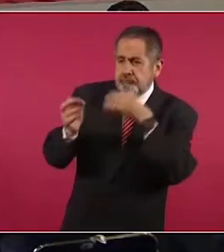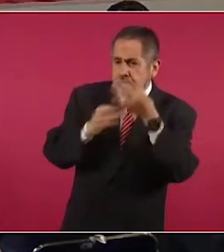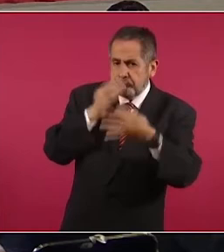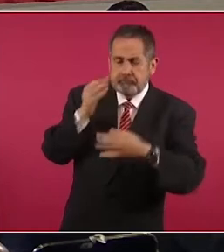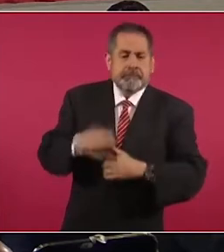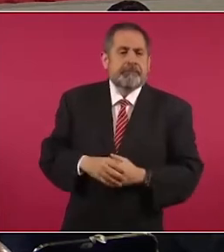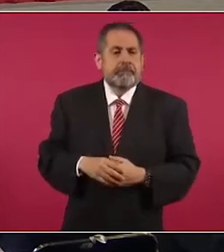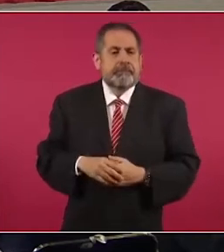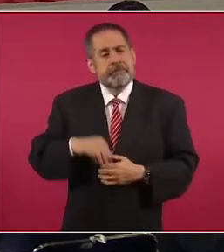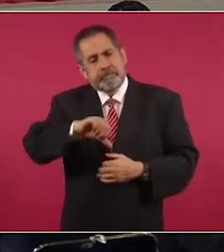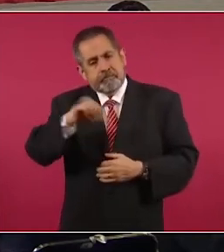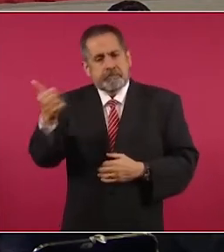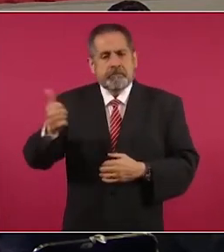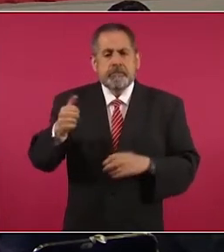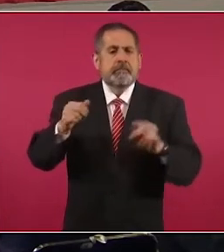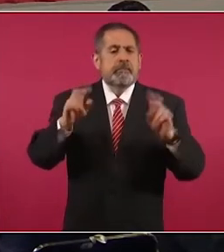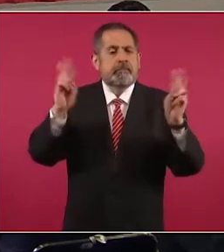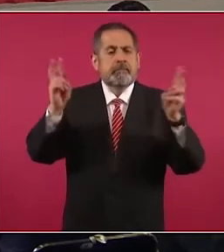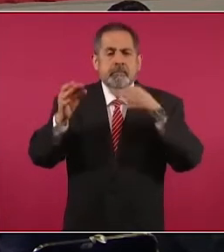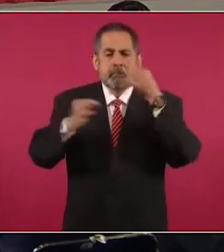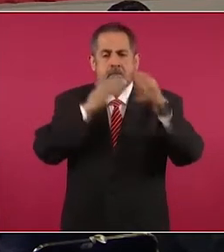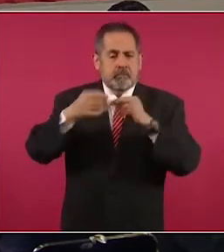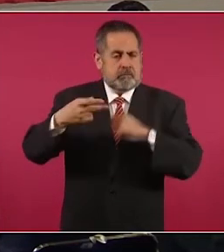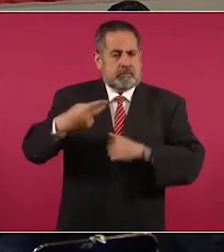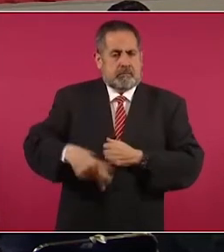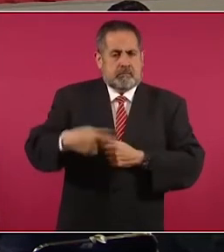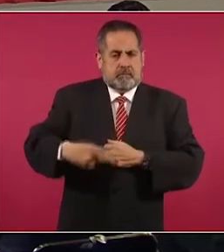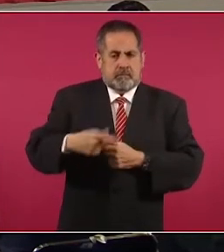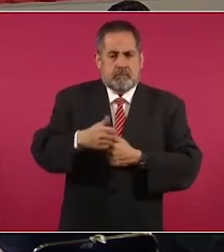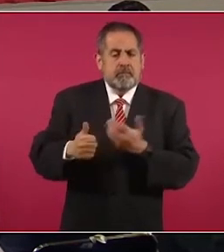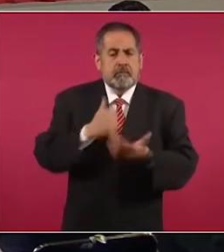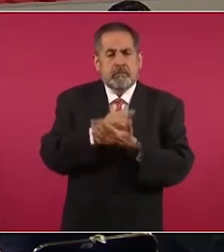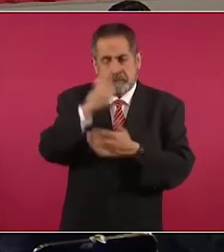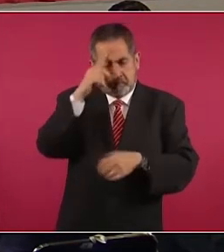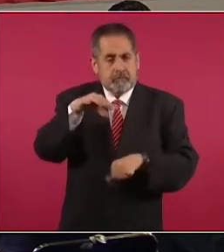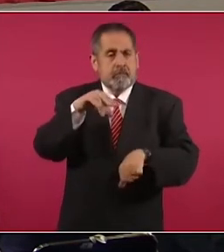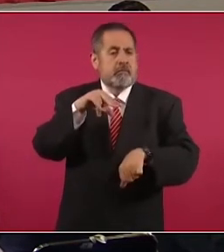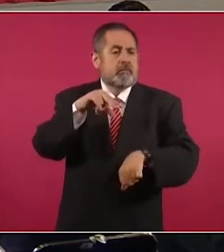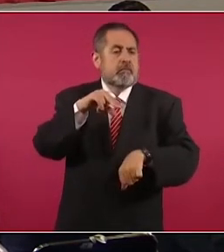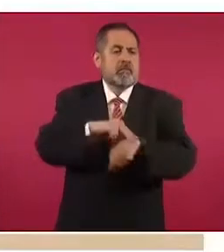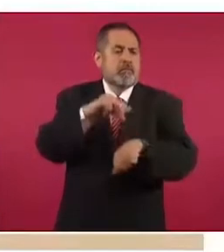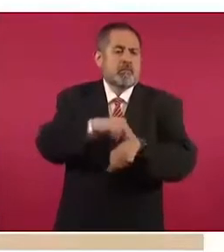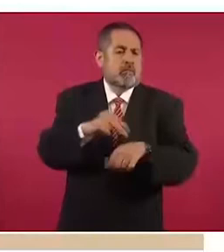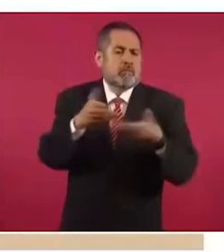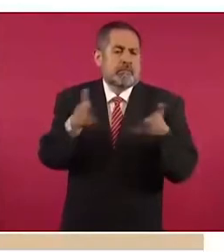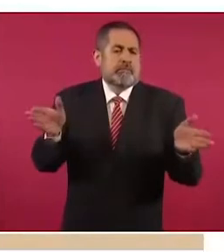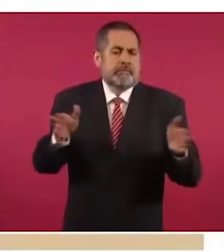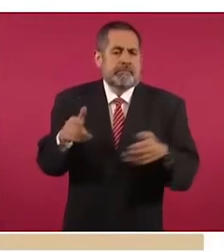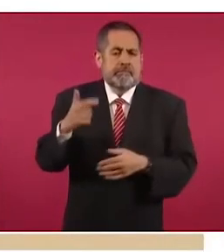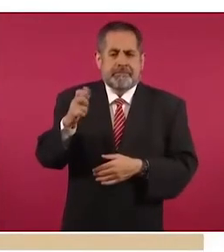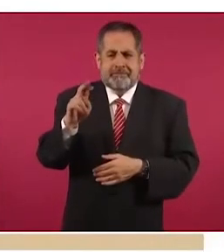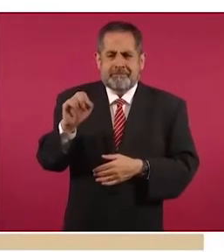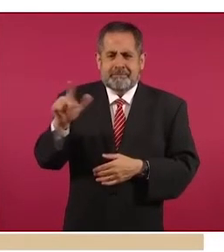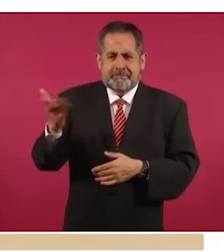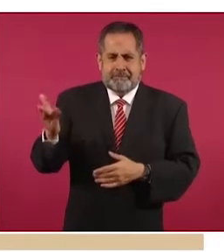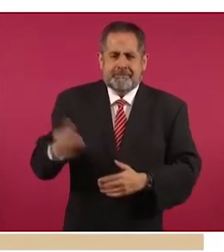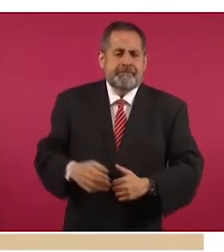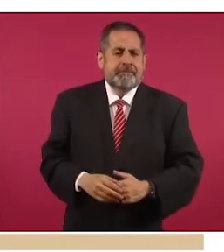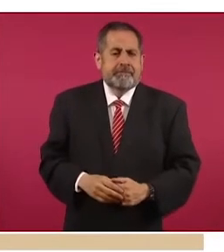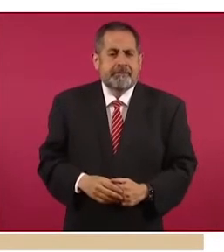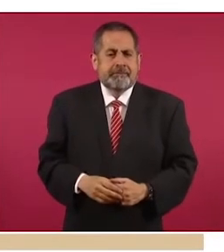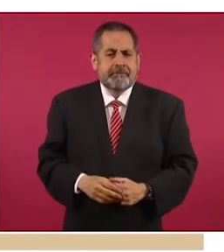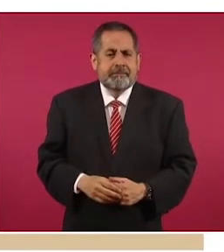Esta otra convocatoria es una convocatoria local, en este caso para médicos generales, médicos generales, médicas generales y también